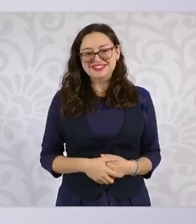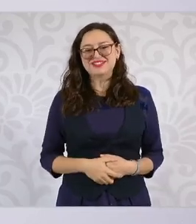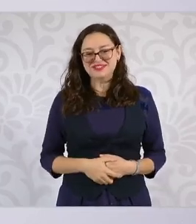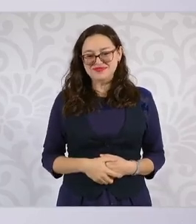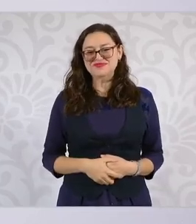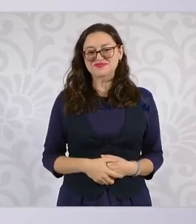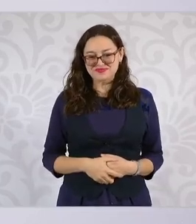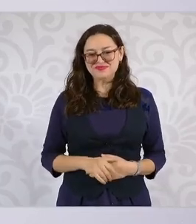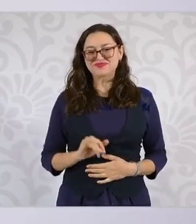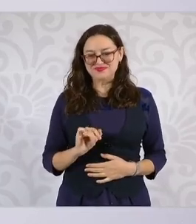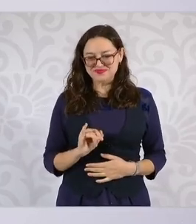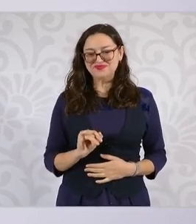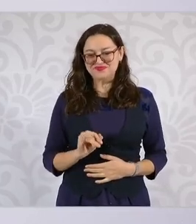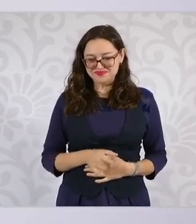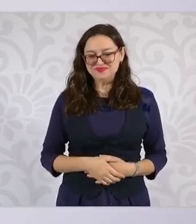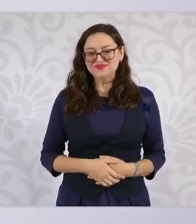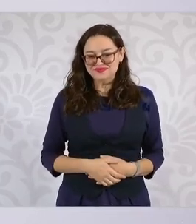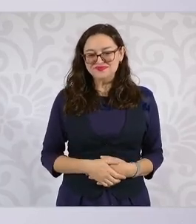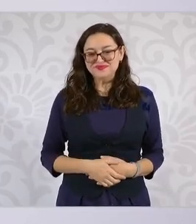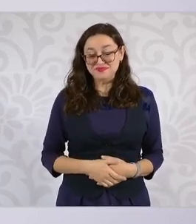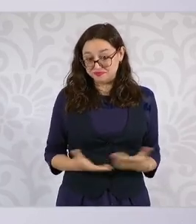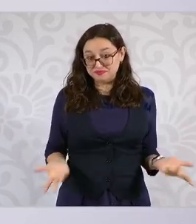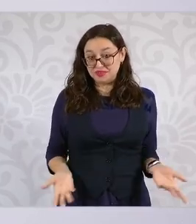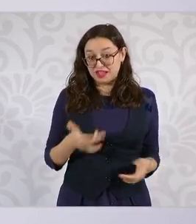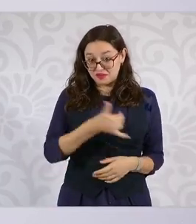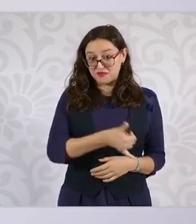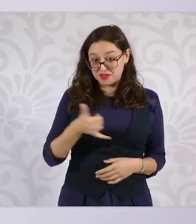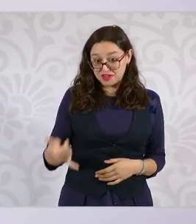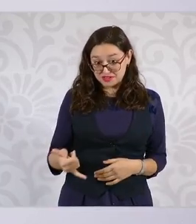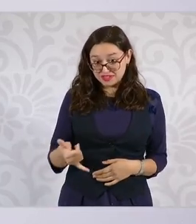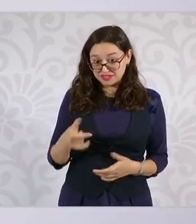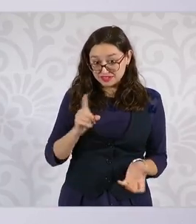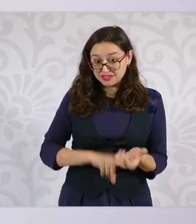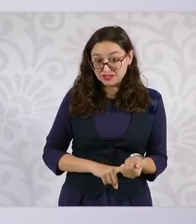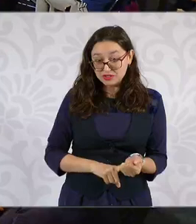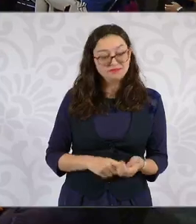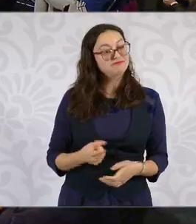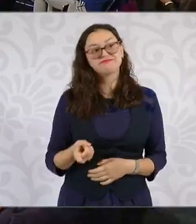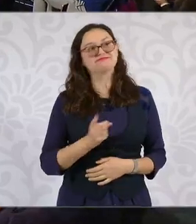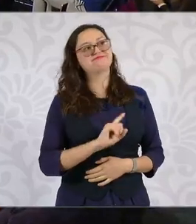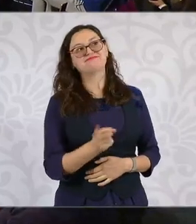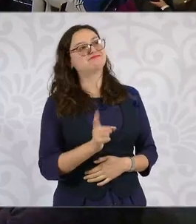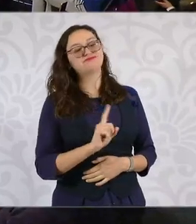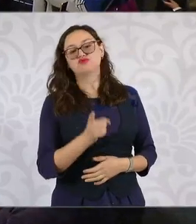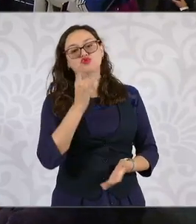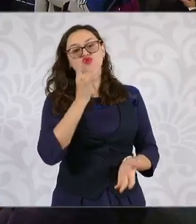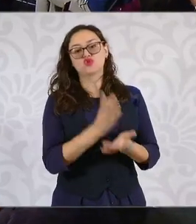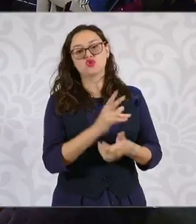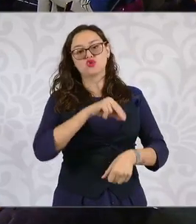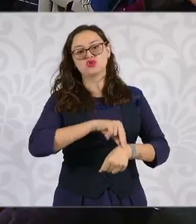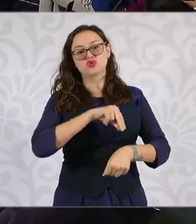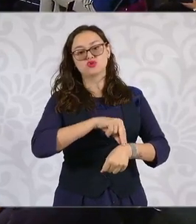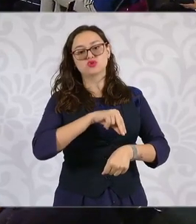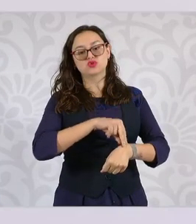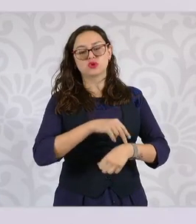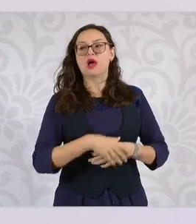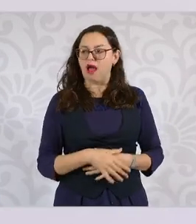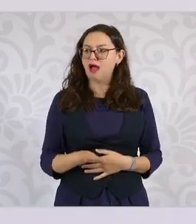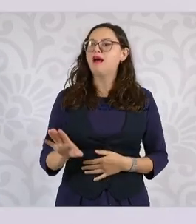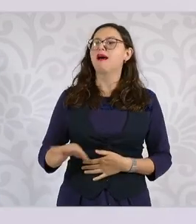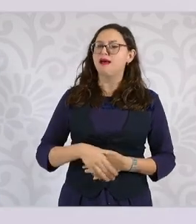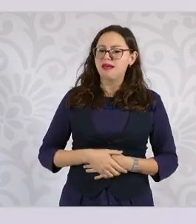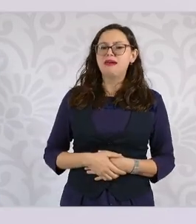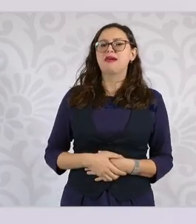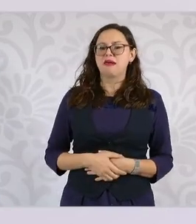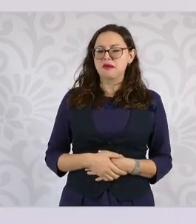Sí. Pues tienen Infonavit también. No, solamente es el seguro. Ah, pues lo vamos a ver.